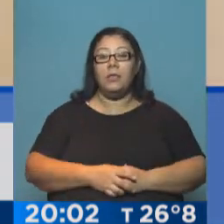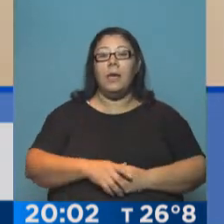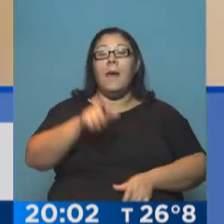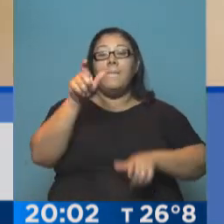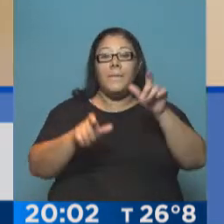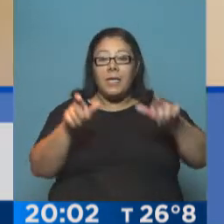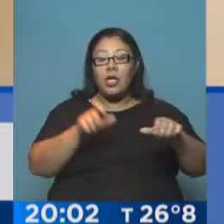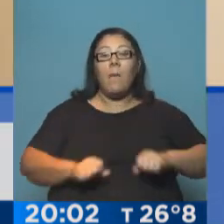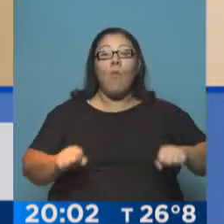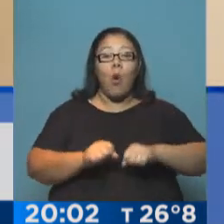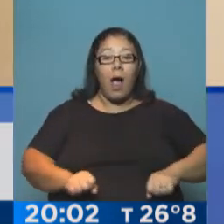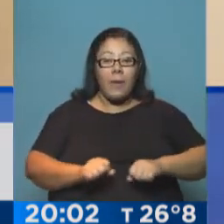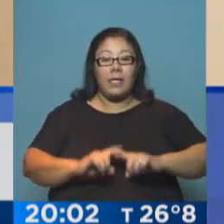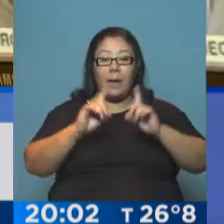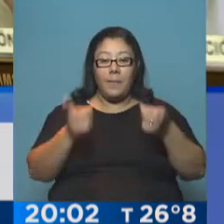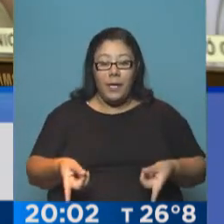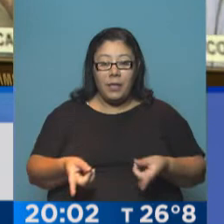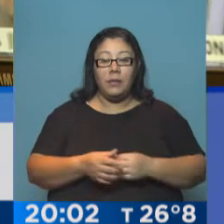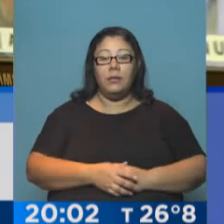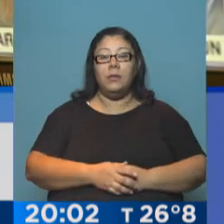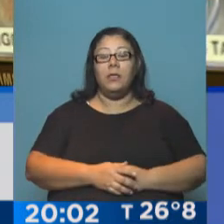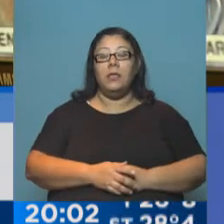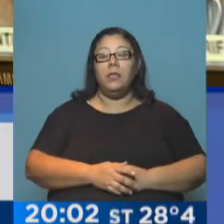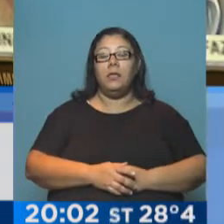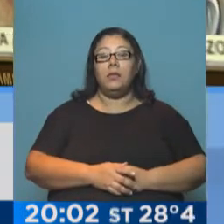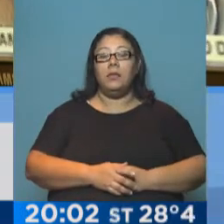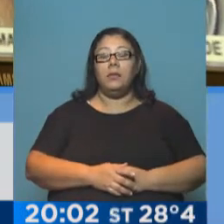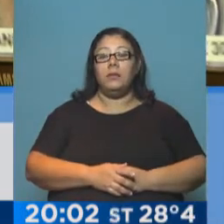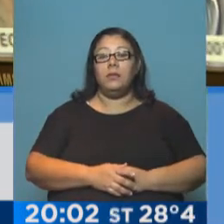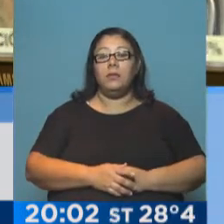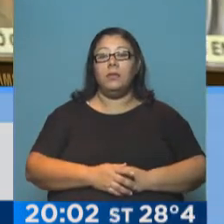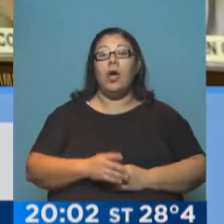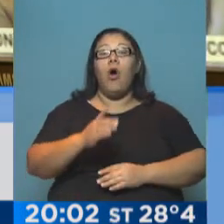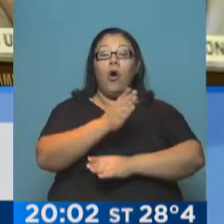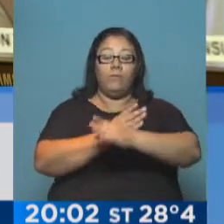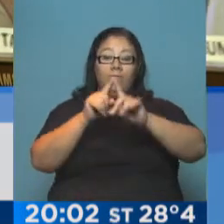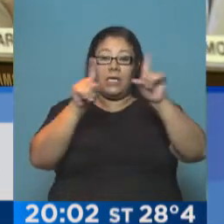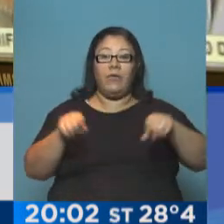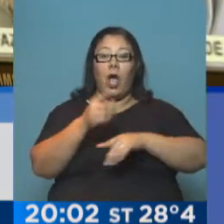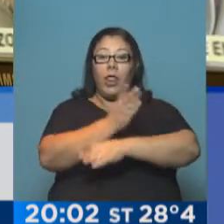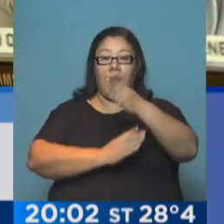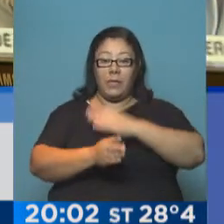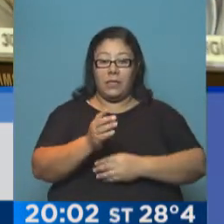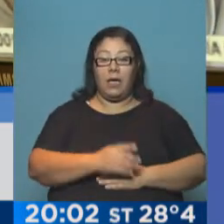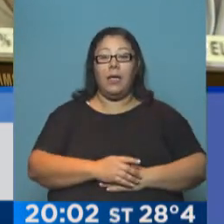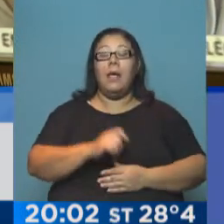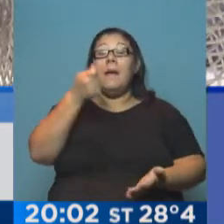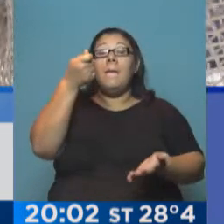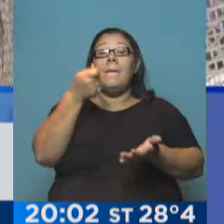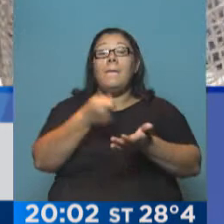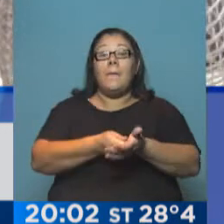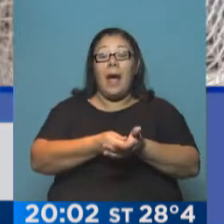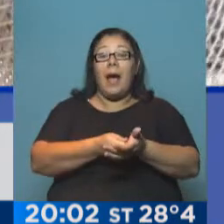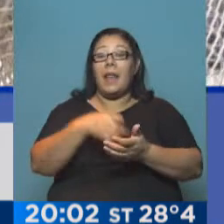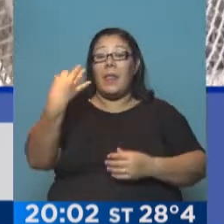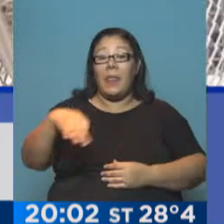servicio doméstico, percibiendo el seguro de desempleo o contar con un certificado de discapacidad. Y excluidos, obviamente, tenemos que